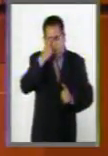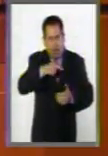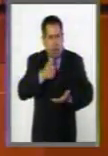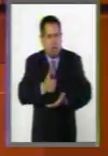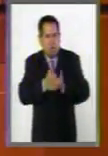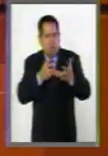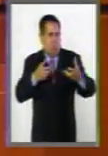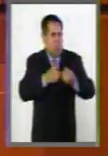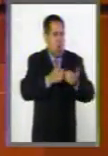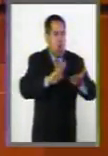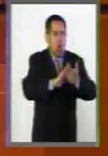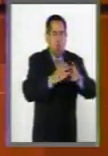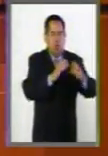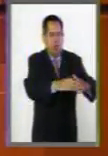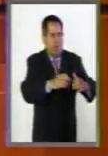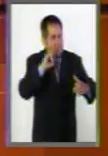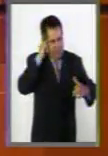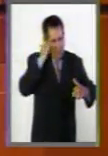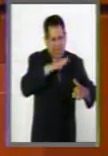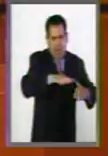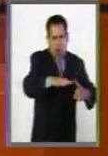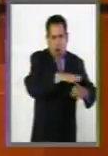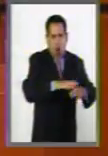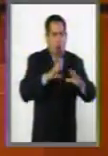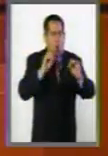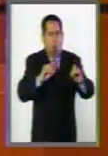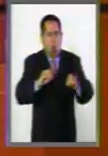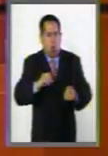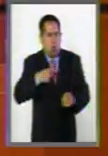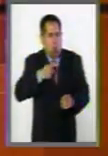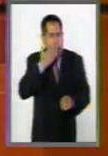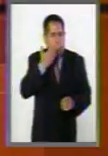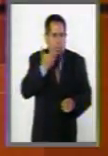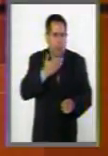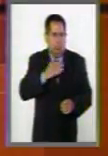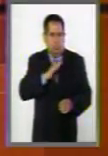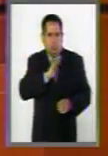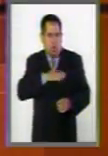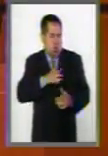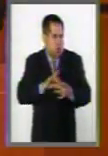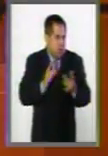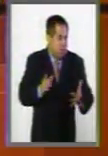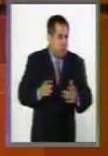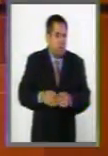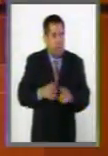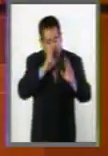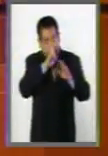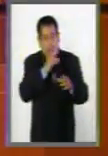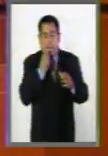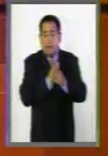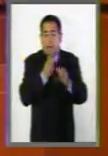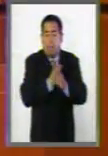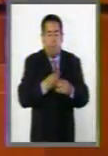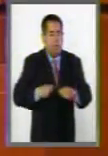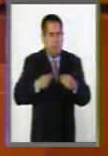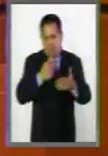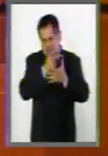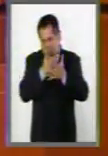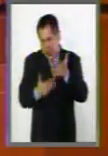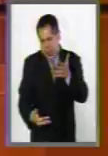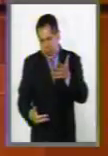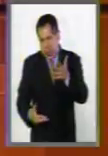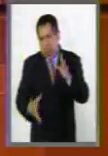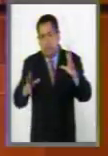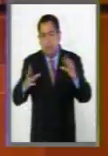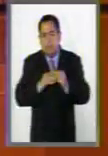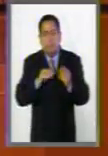pertenezca a una comunidad o pueblo indígena o no hable nuestro idioma, que se respete su vida privada en general, que